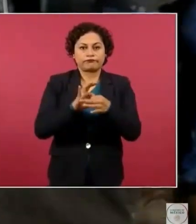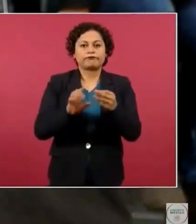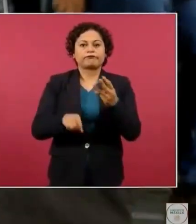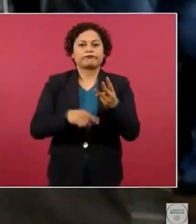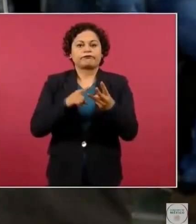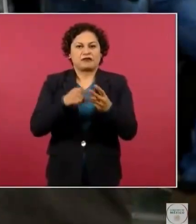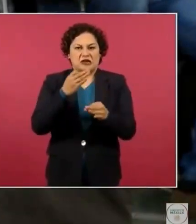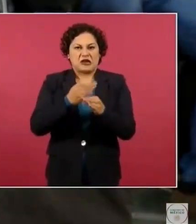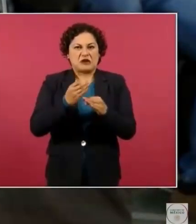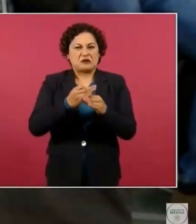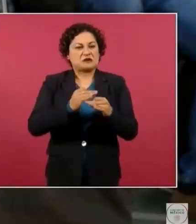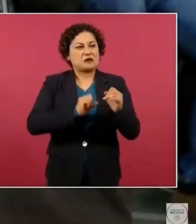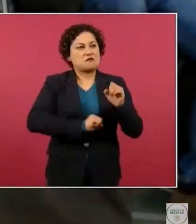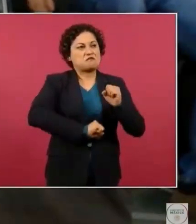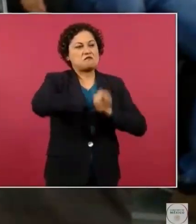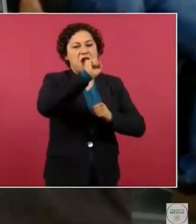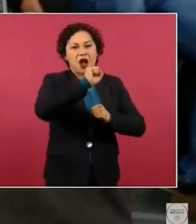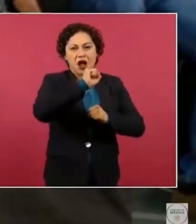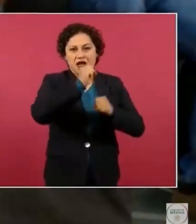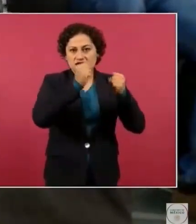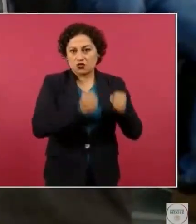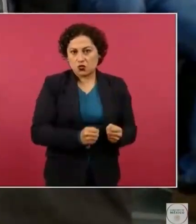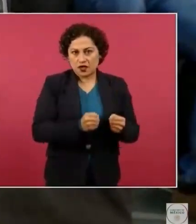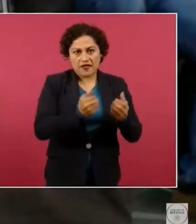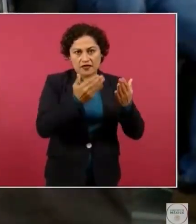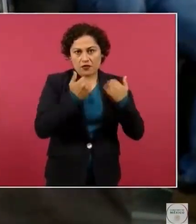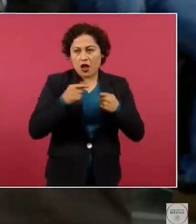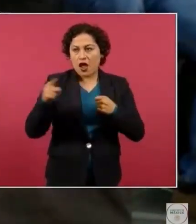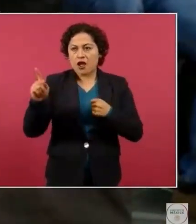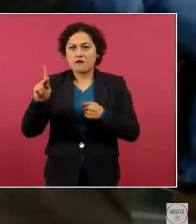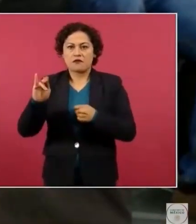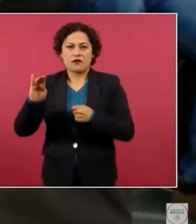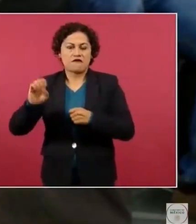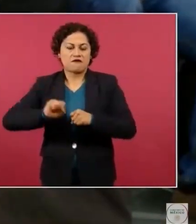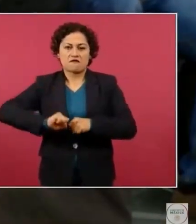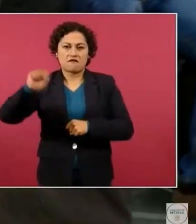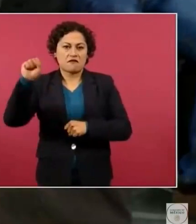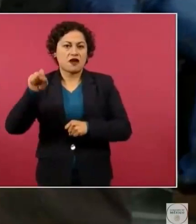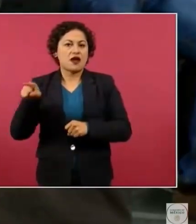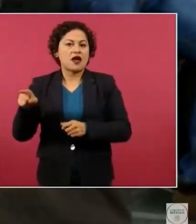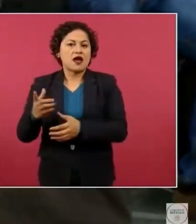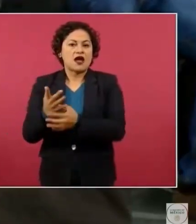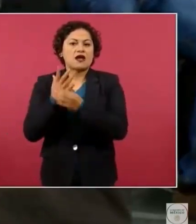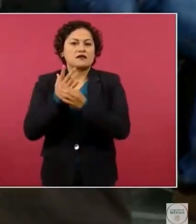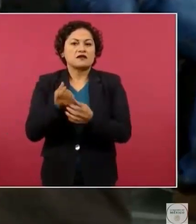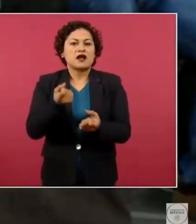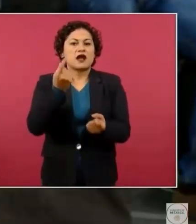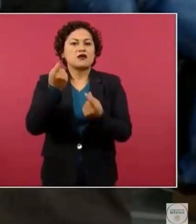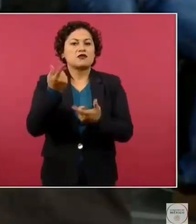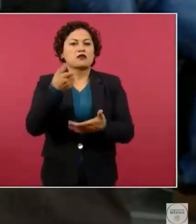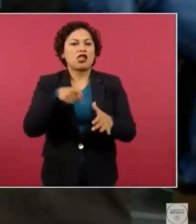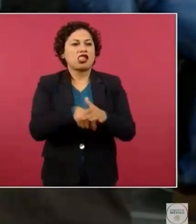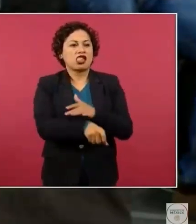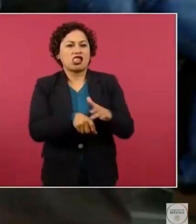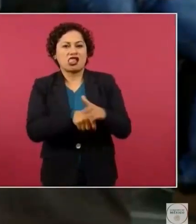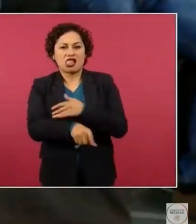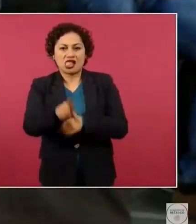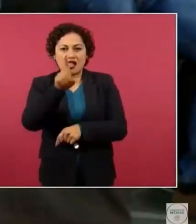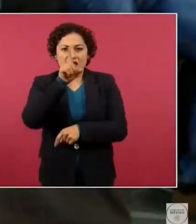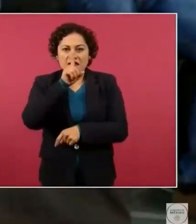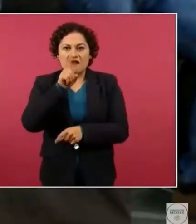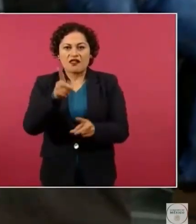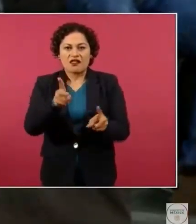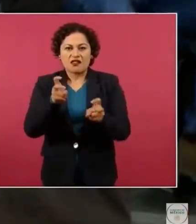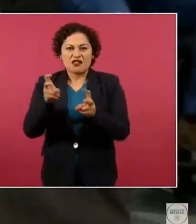punto más alto. El crimen organizado avanza en control territorial, cobro de piso, extorsión, es un problema